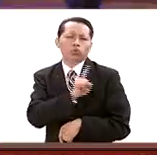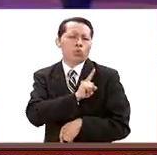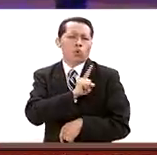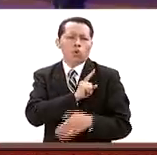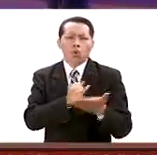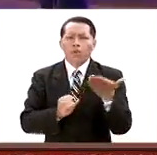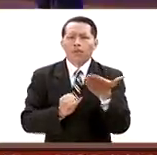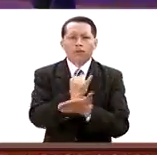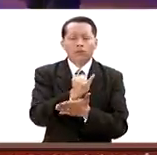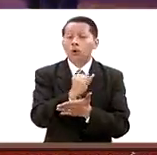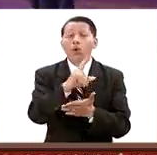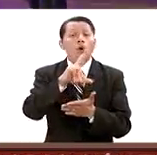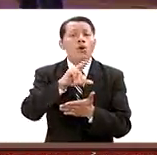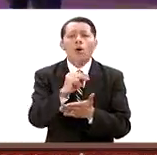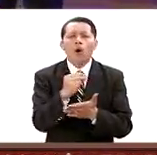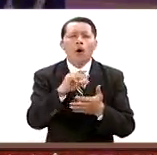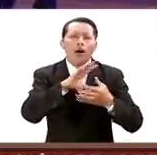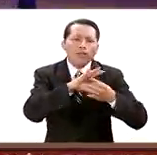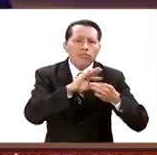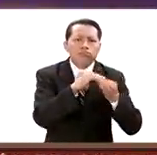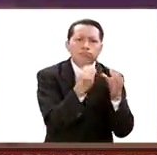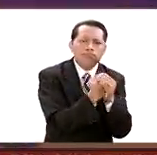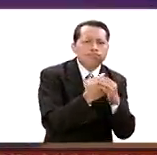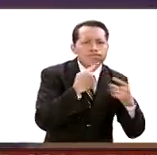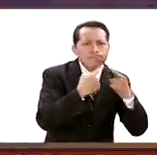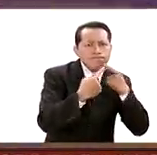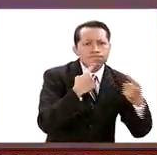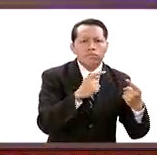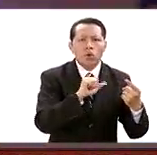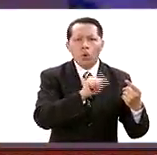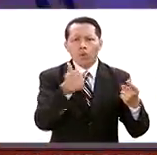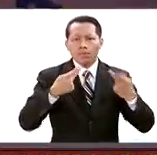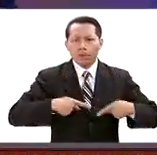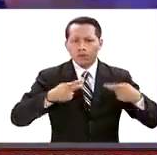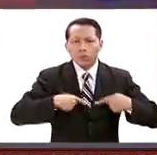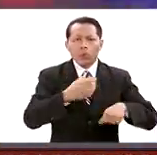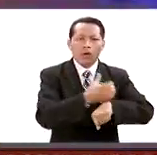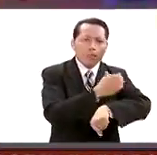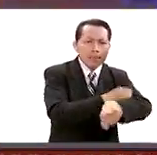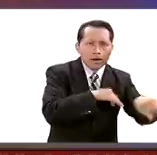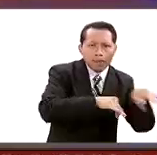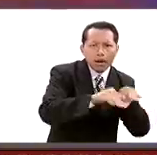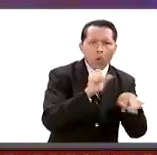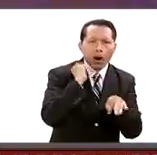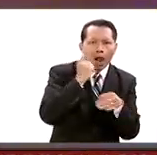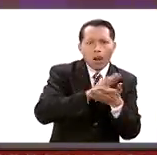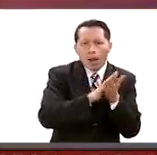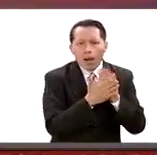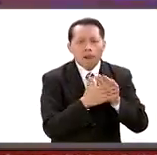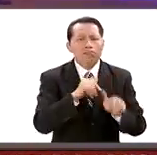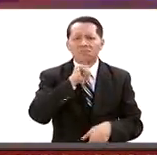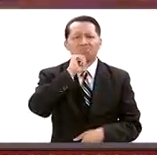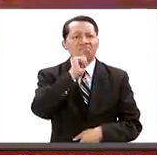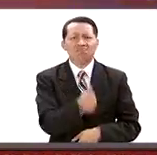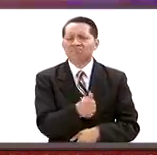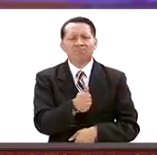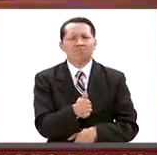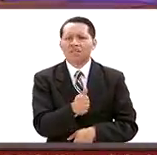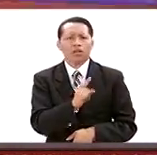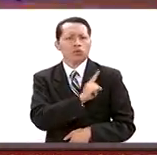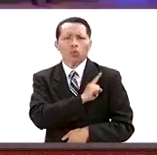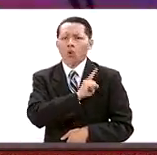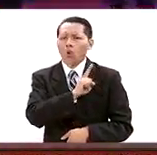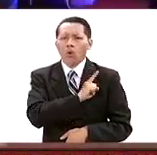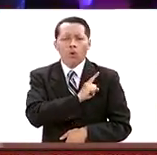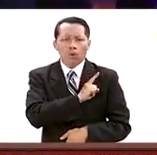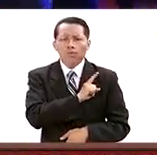ni compañeros de trabajo, sin establecer contacto a través de las redes sociales y decide ir a un acto masivo con